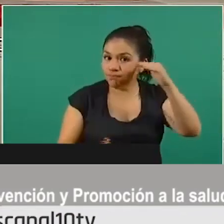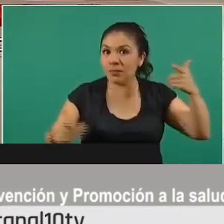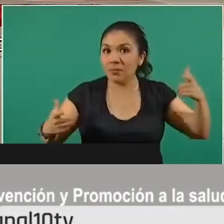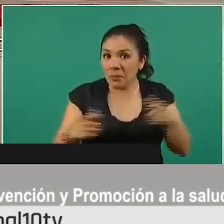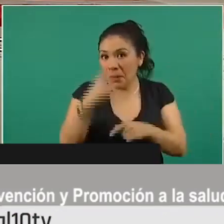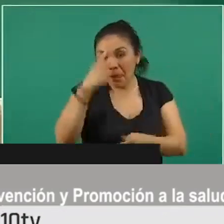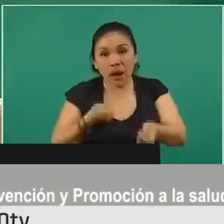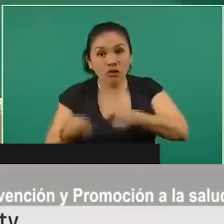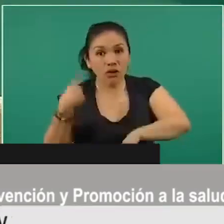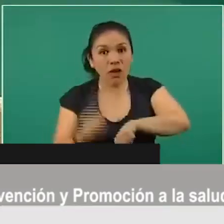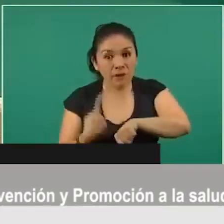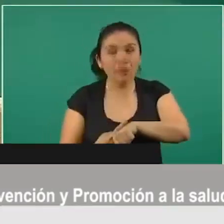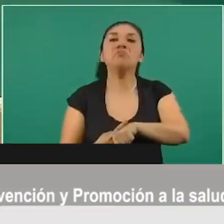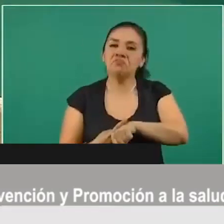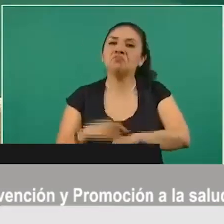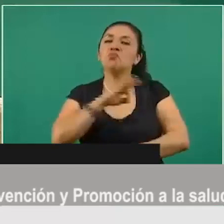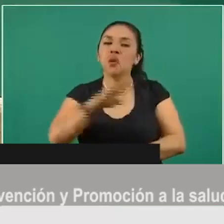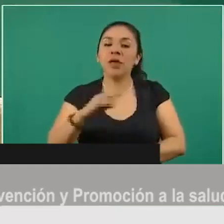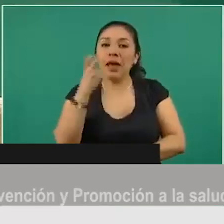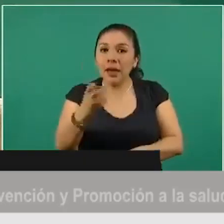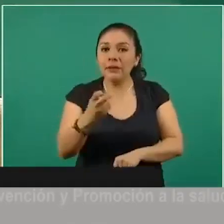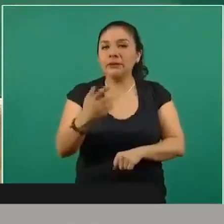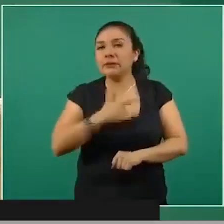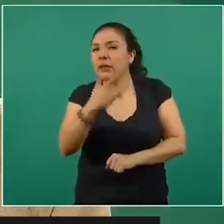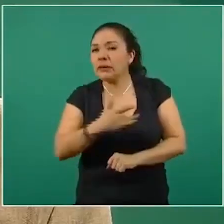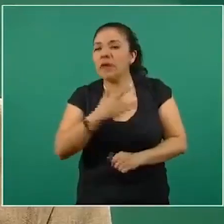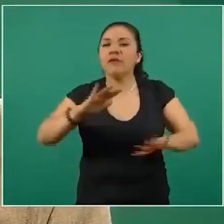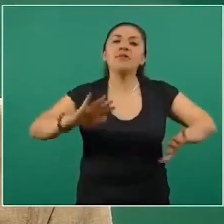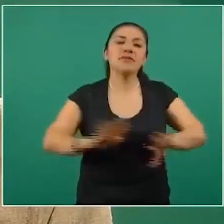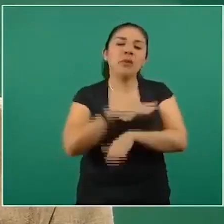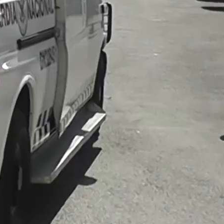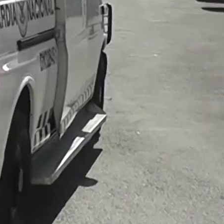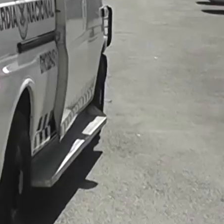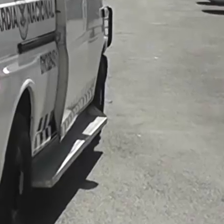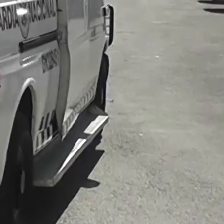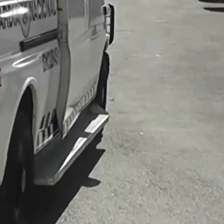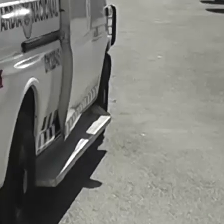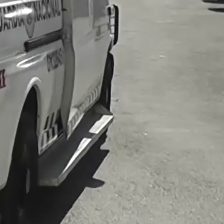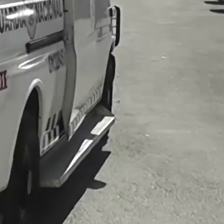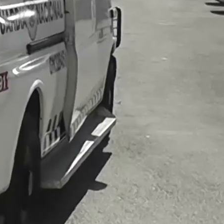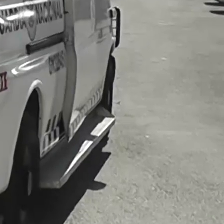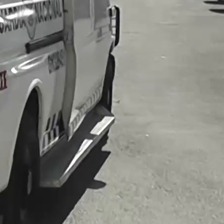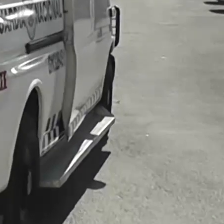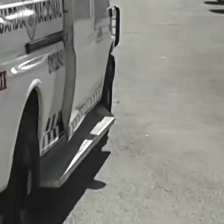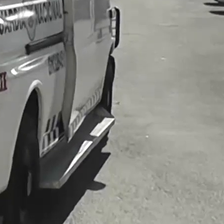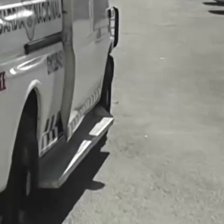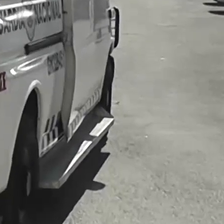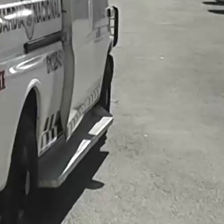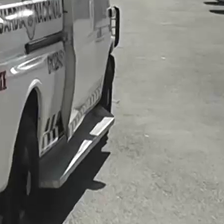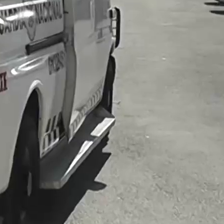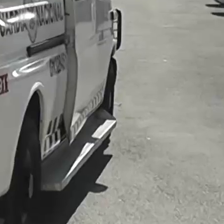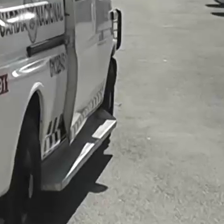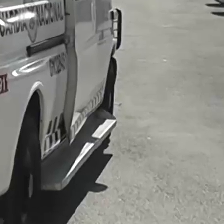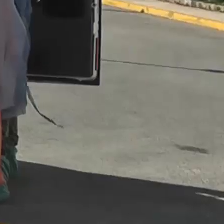el control epidémico, las entidades que van en ese camino también pasarán a verde. Cabe destacar que a nivel nacional se han confirmado